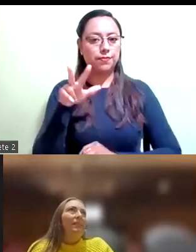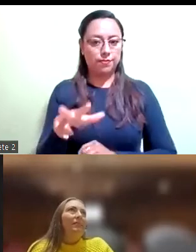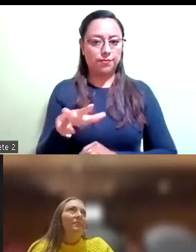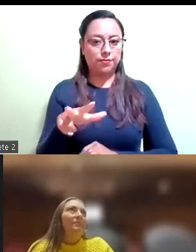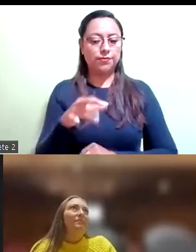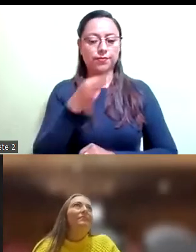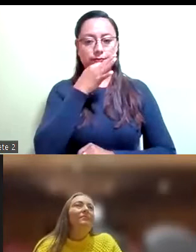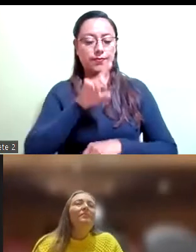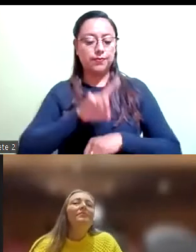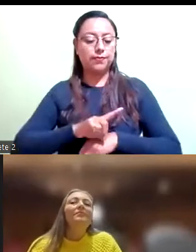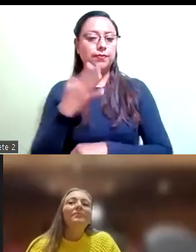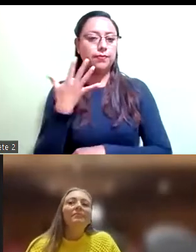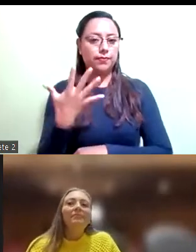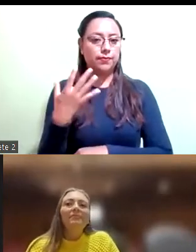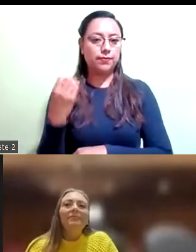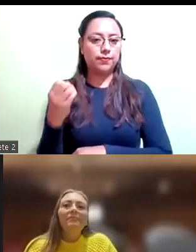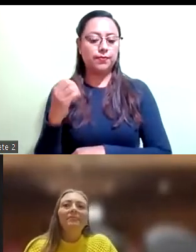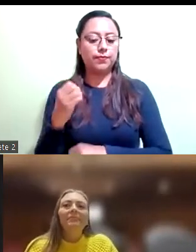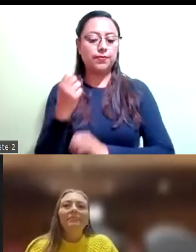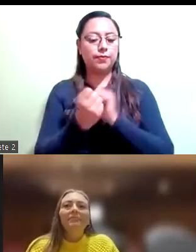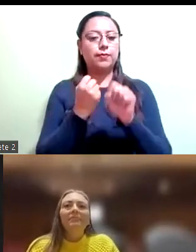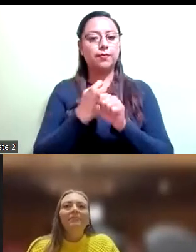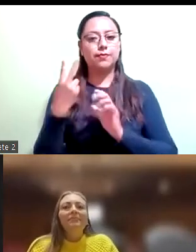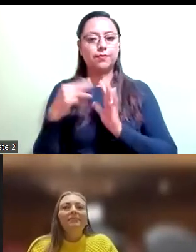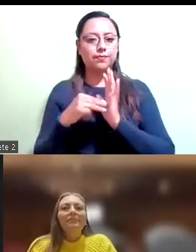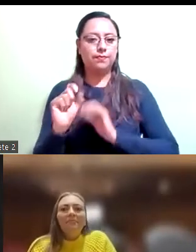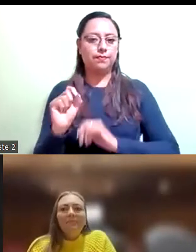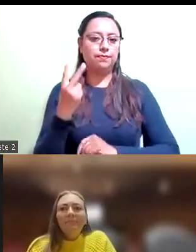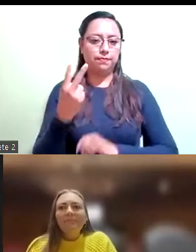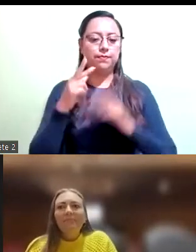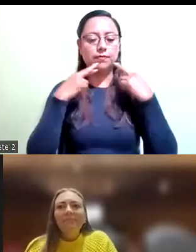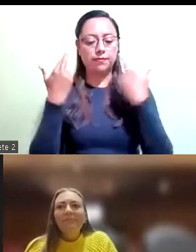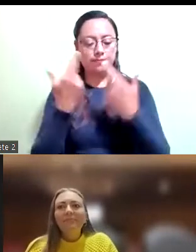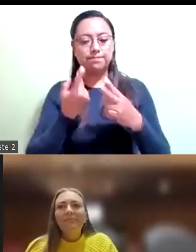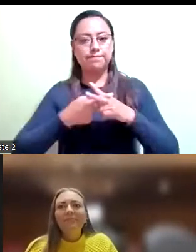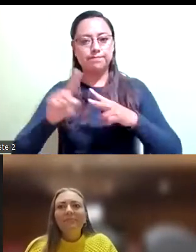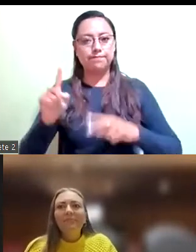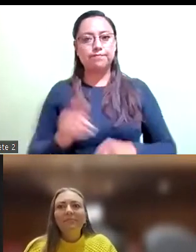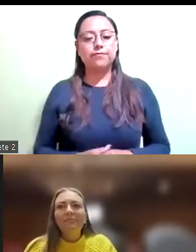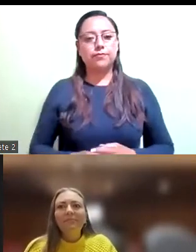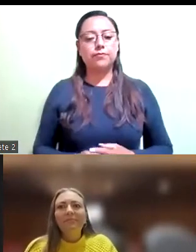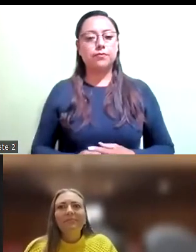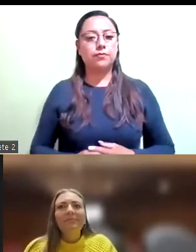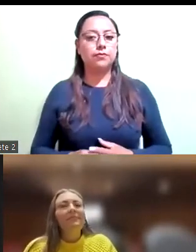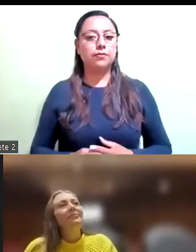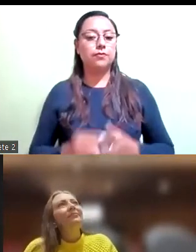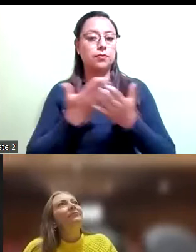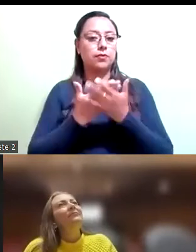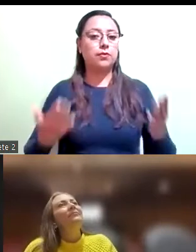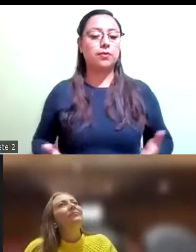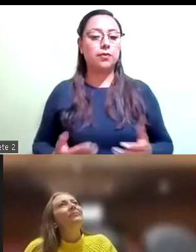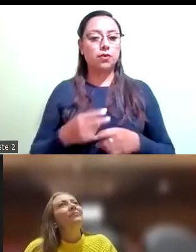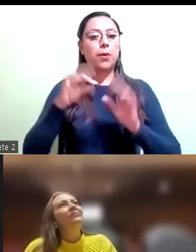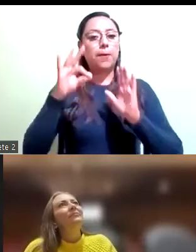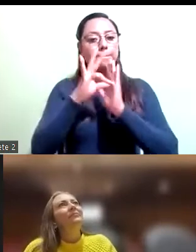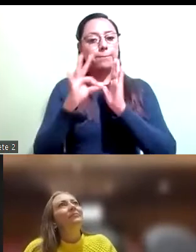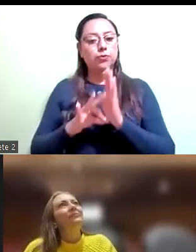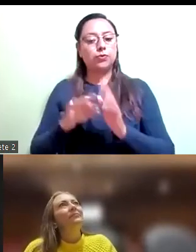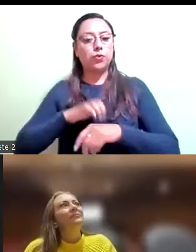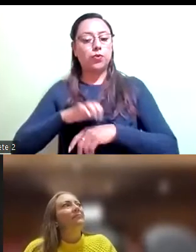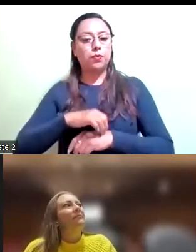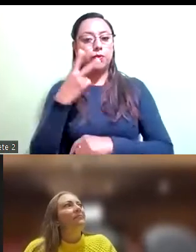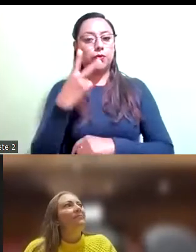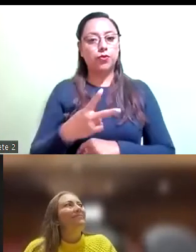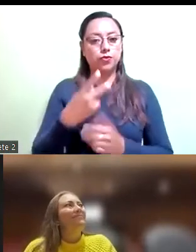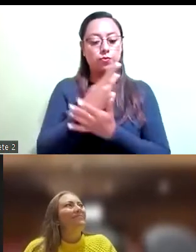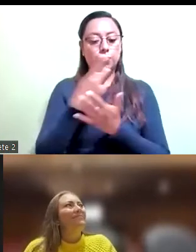cinco de octubre del año dos mil veintidós, se abre esta sesión. Como segundo punto del orden del día, toda vez que este fue